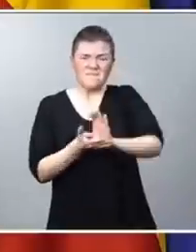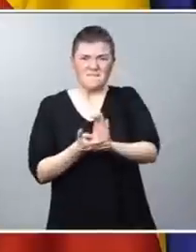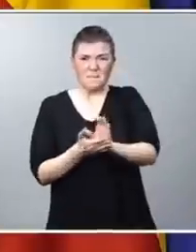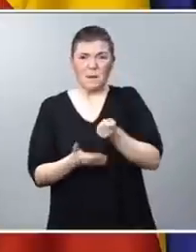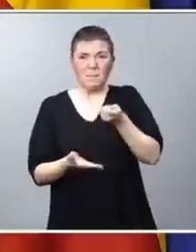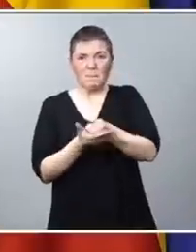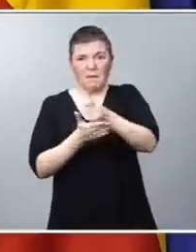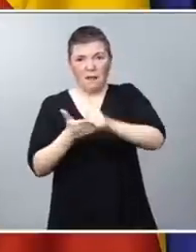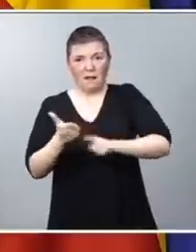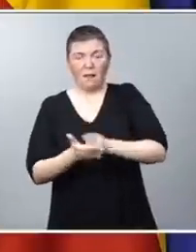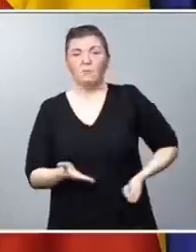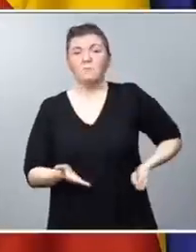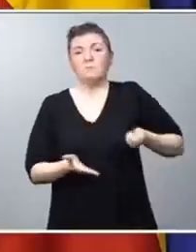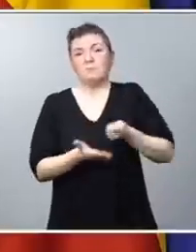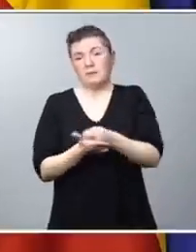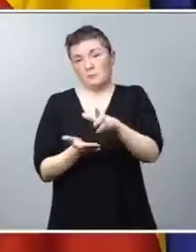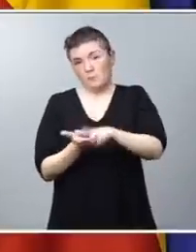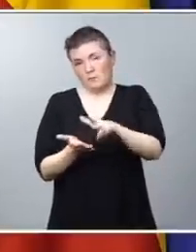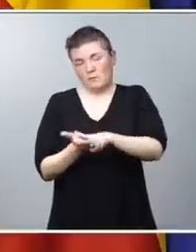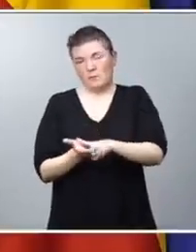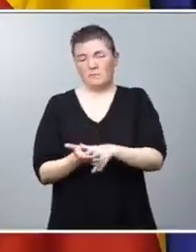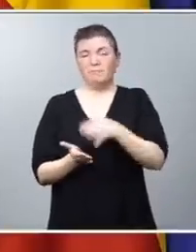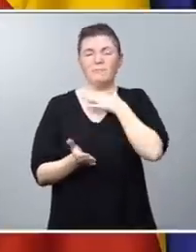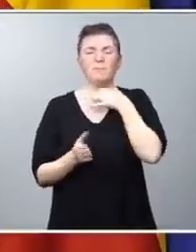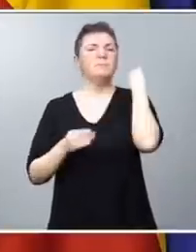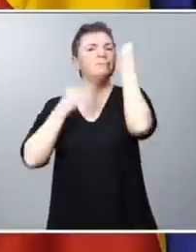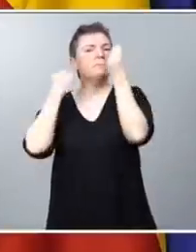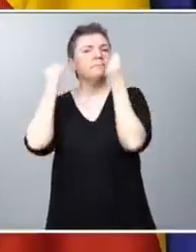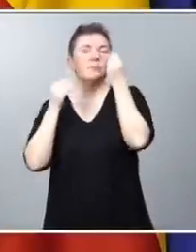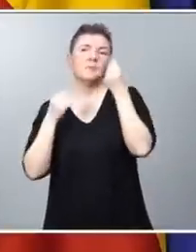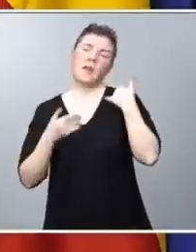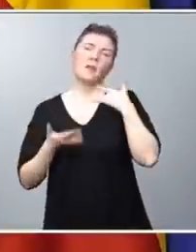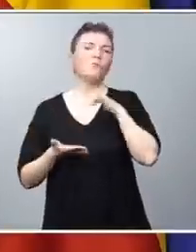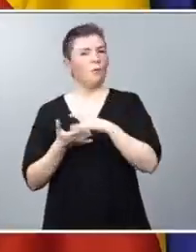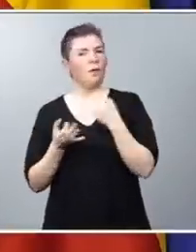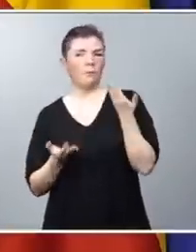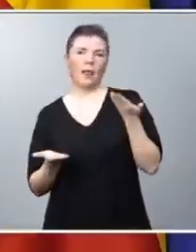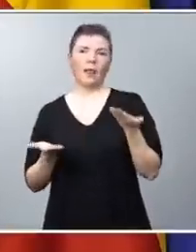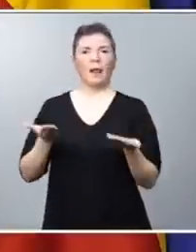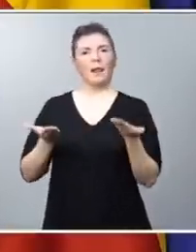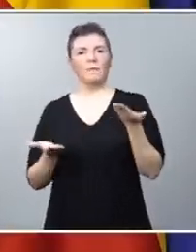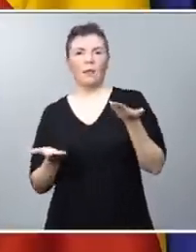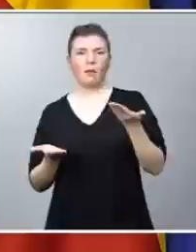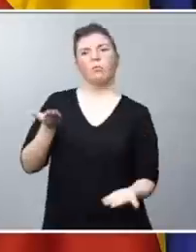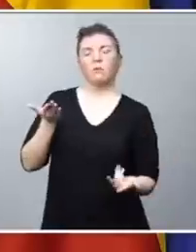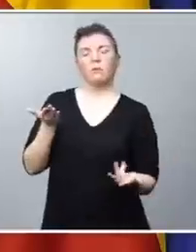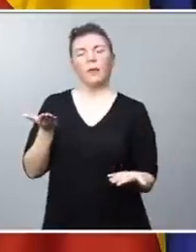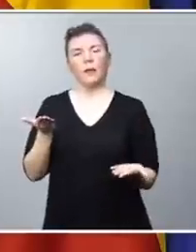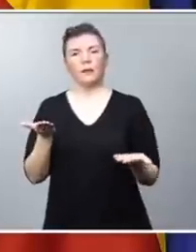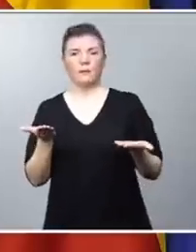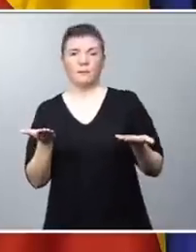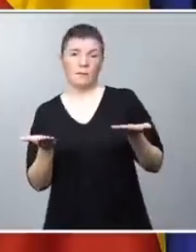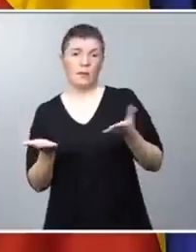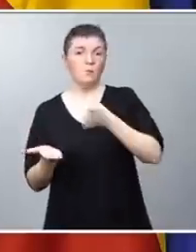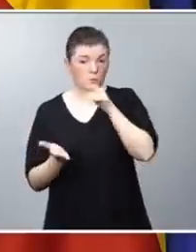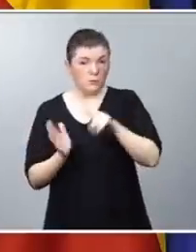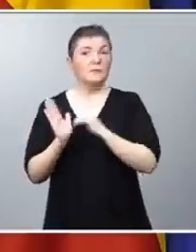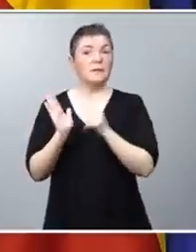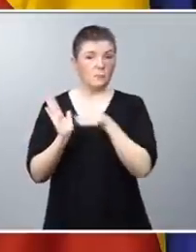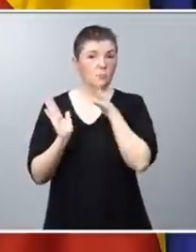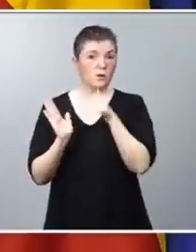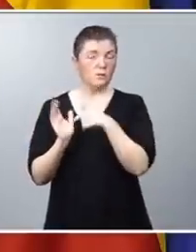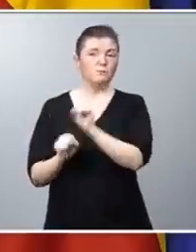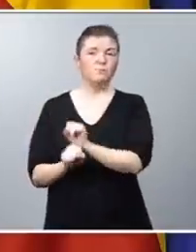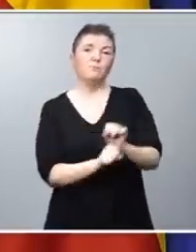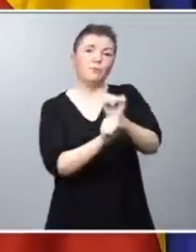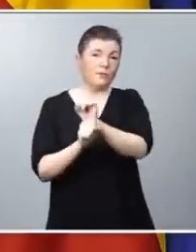o a pagar las hipotecas. Pensábamos que era hora de reequilibrar esa balanza y por eso esta ley protege, en primer